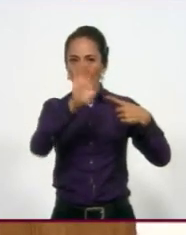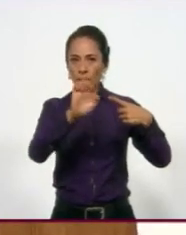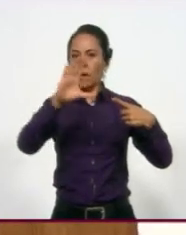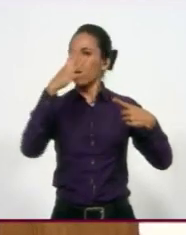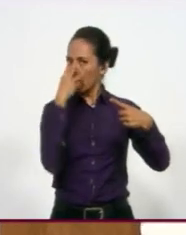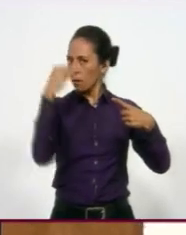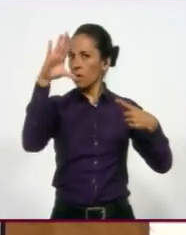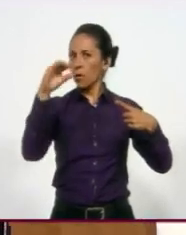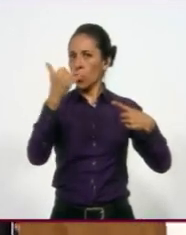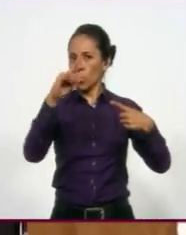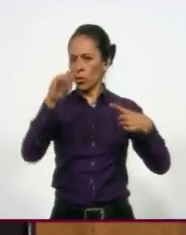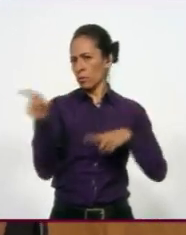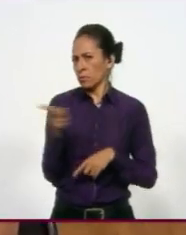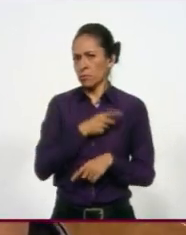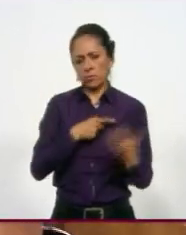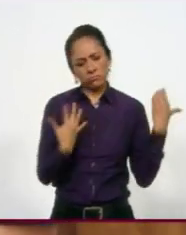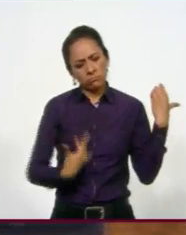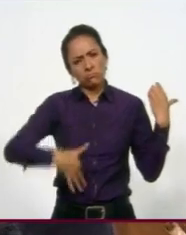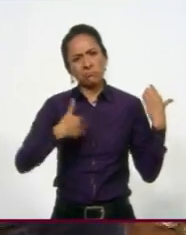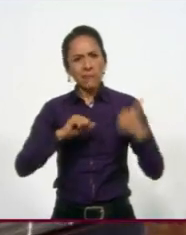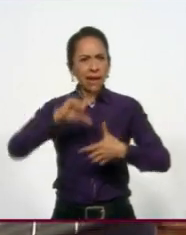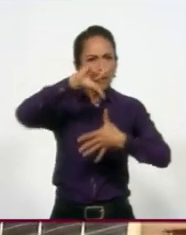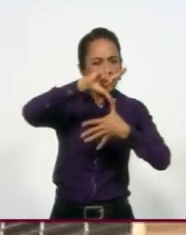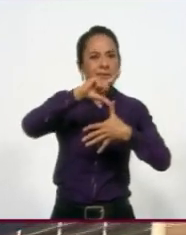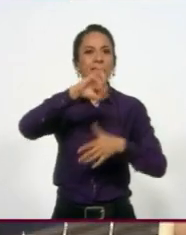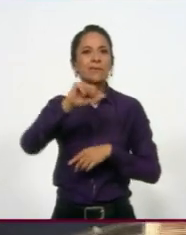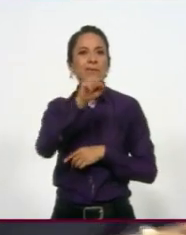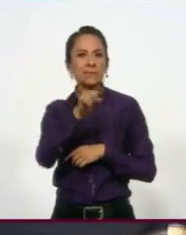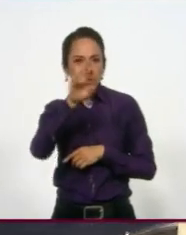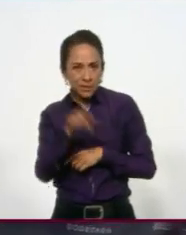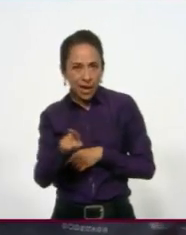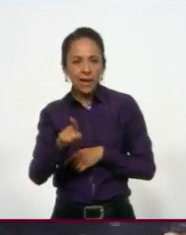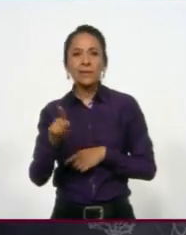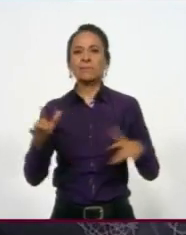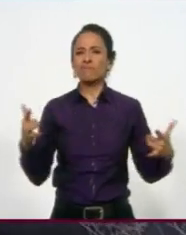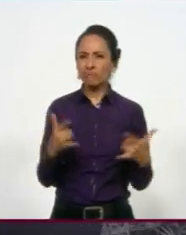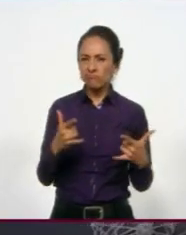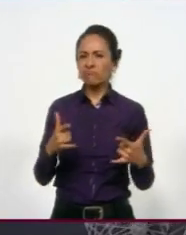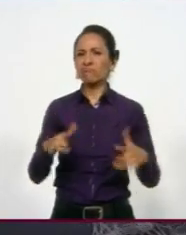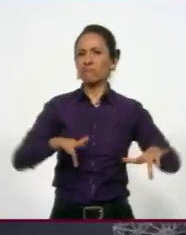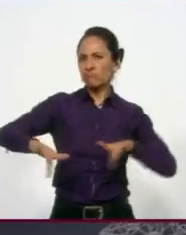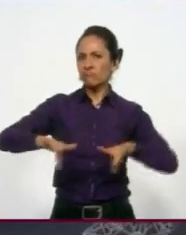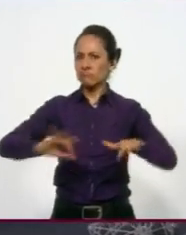Solitario con su guitarra, fusiona ritmos latinos, jazz, rap y el auxilio de sonidos electrónicos.